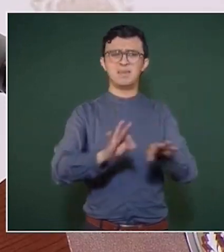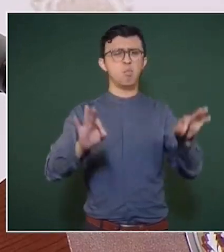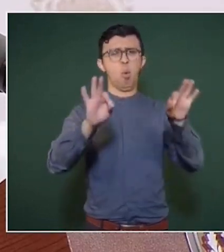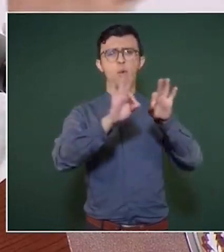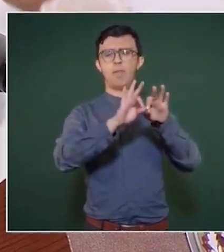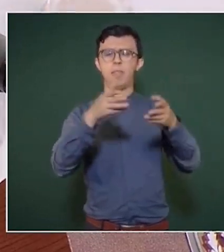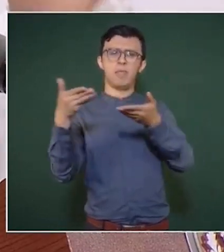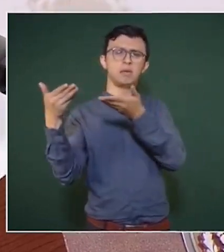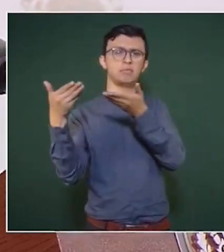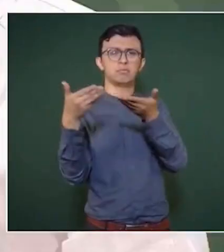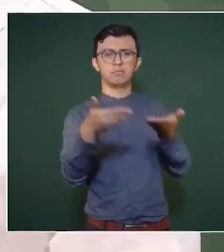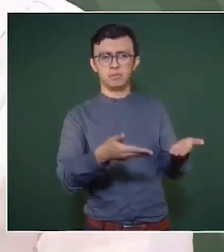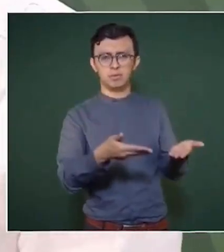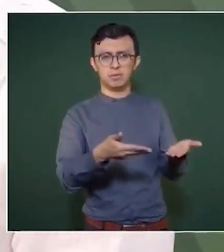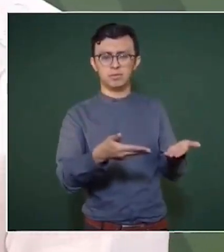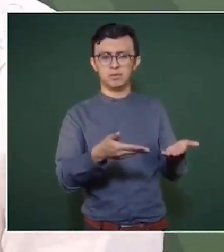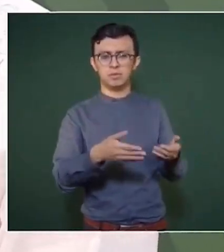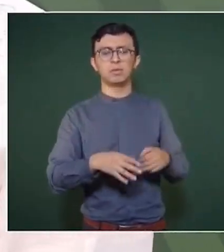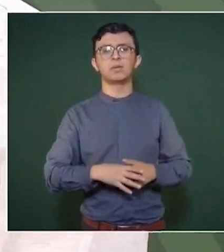pero le falta integración.